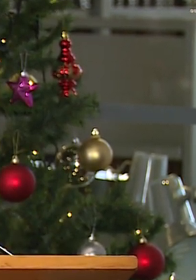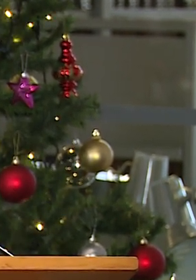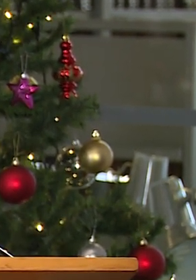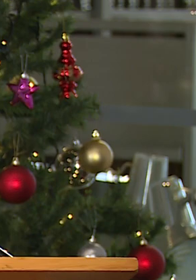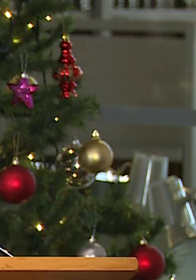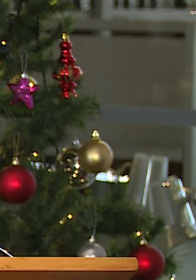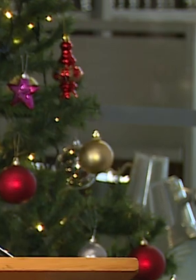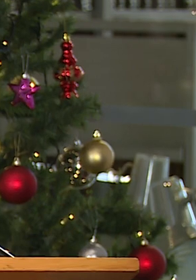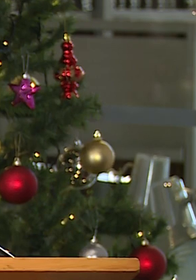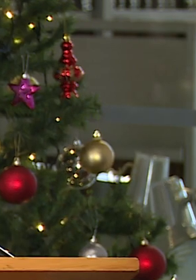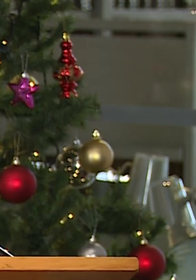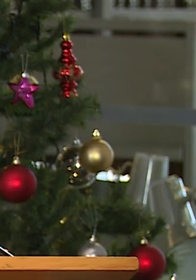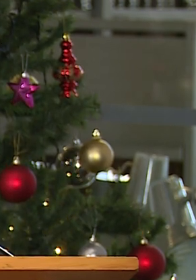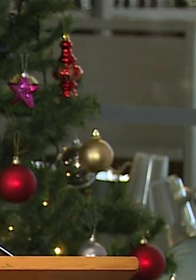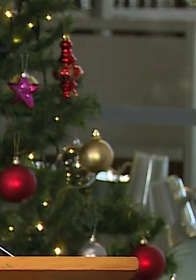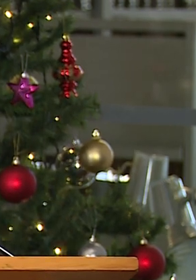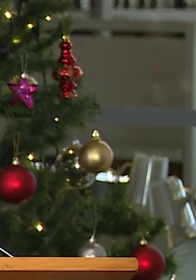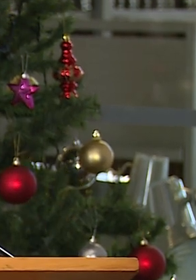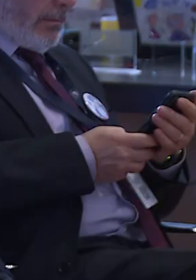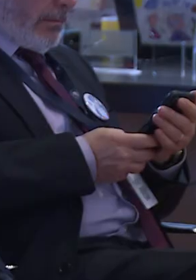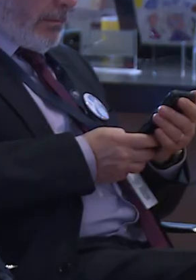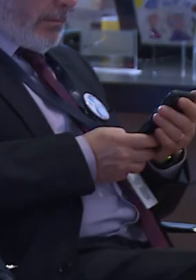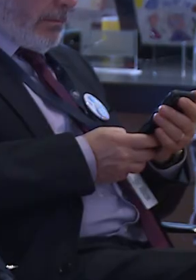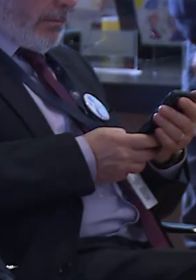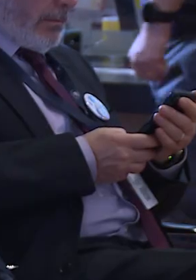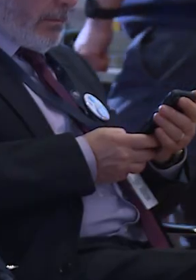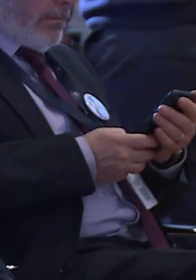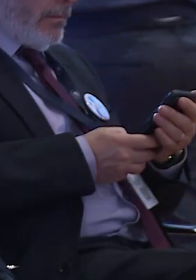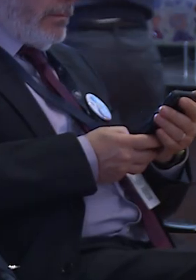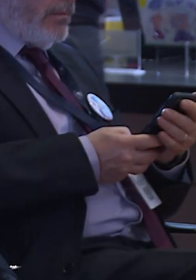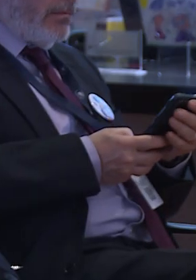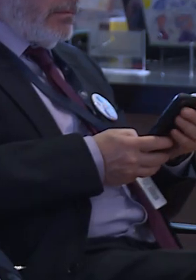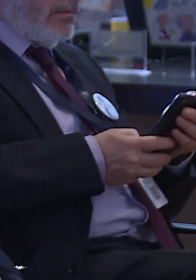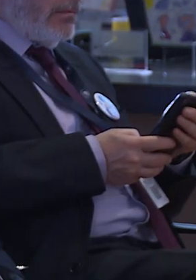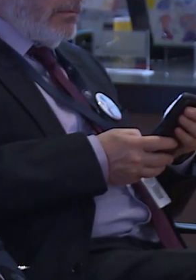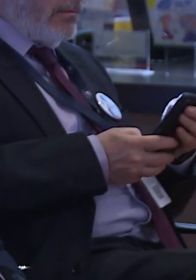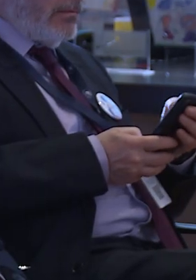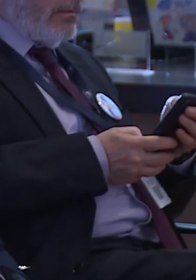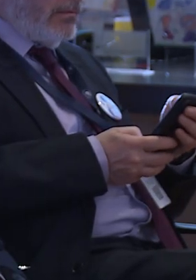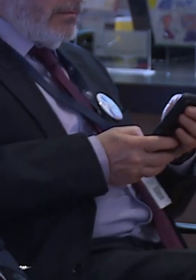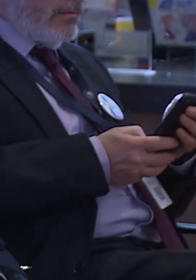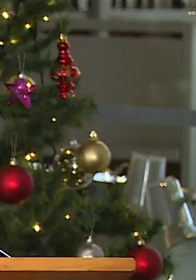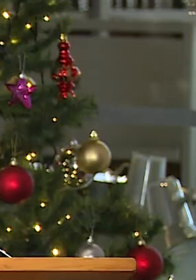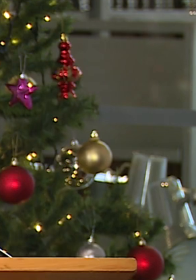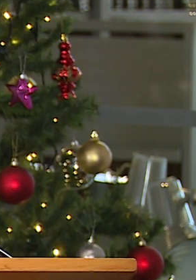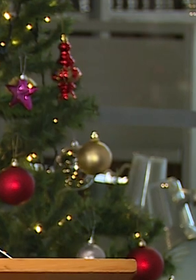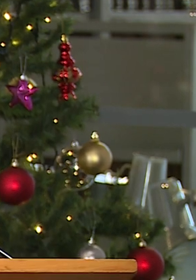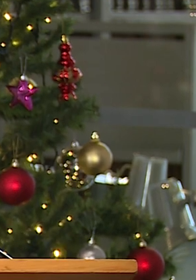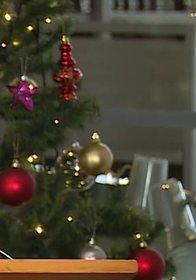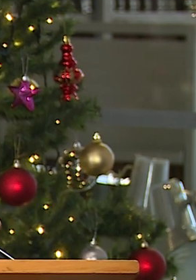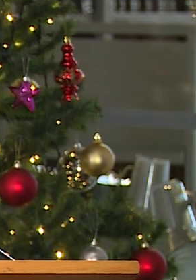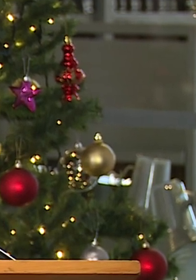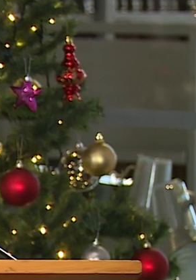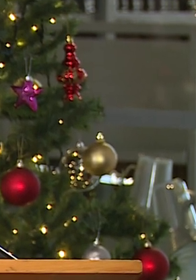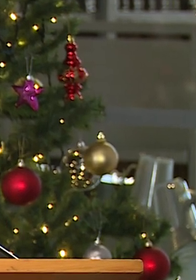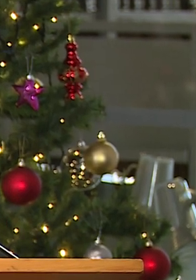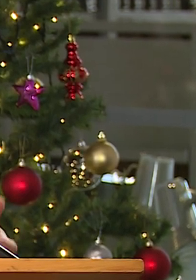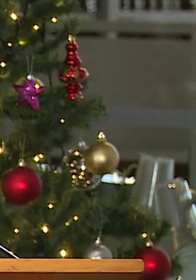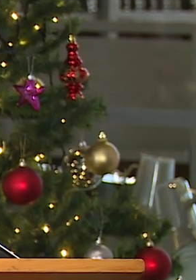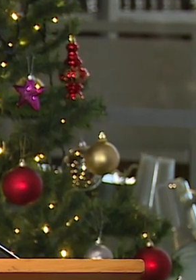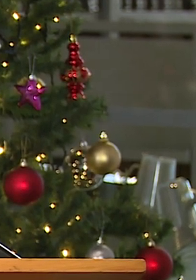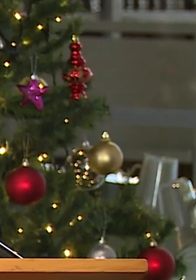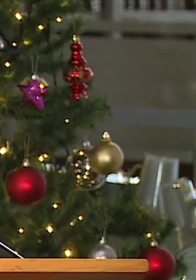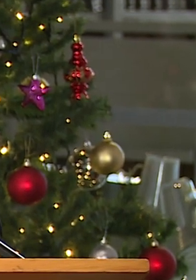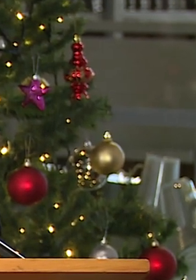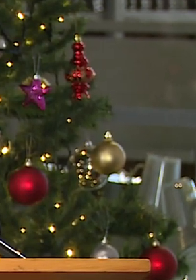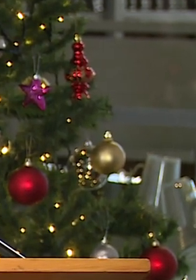decidido, con compromiso de lo que queremos como biblioteca para el Congreso, para la